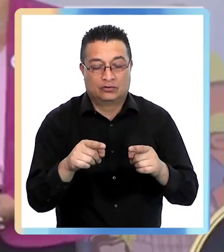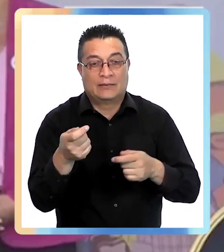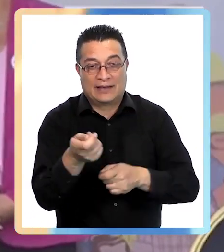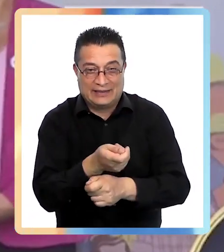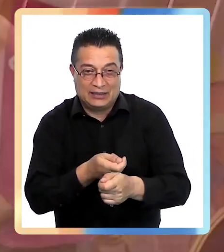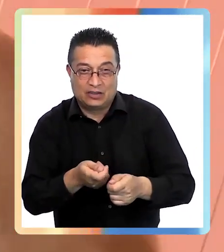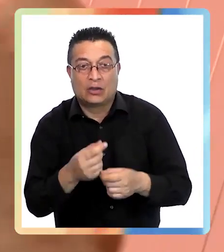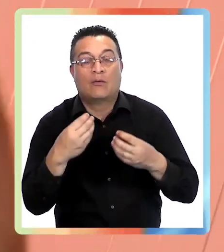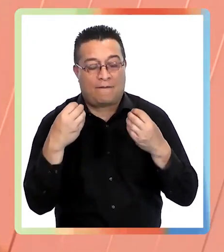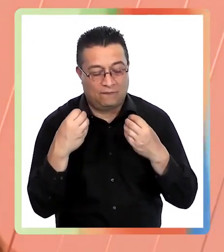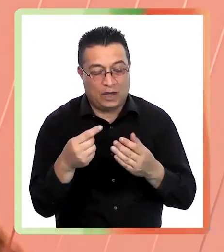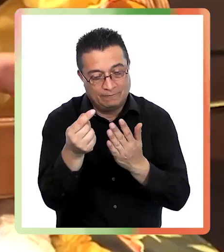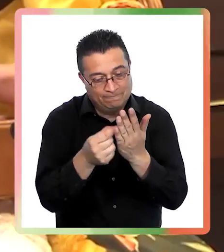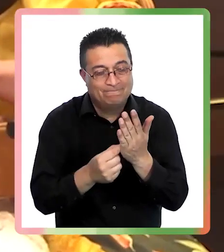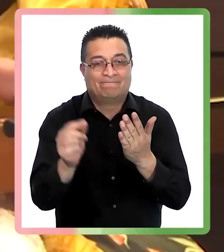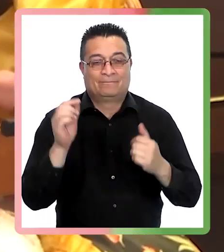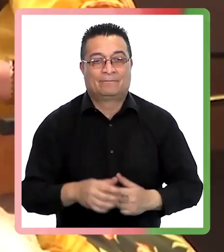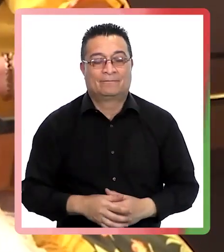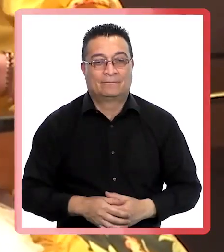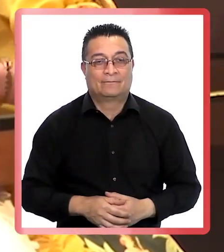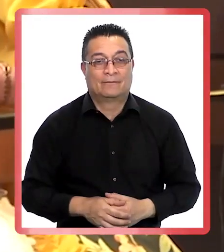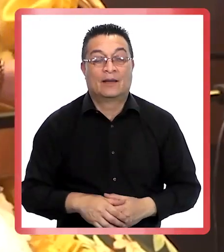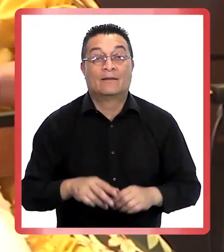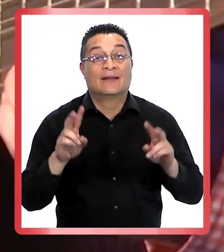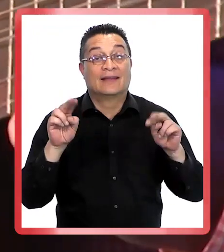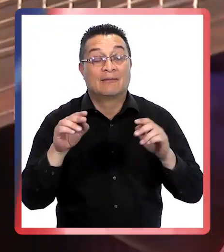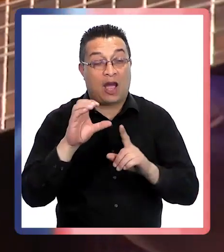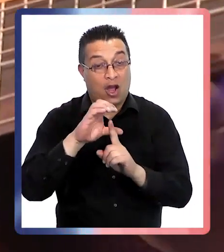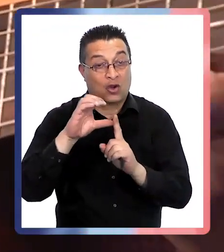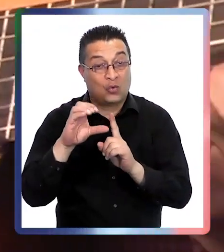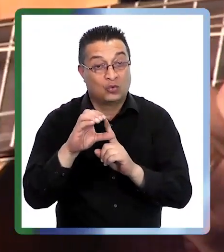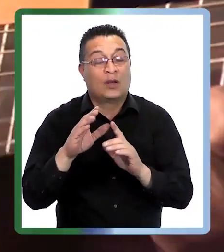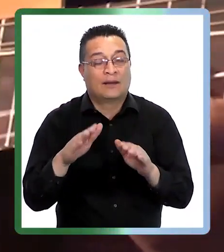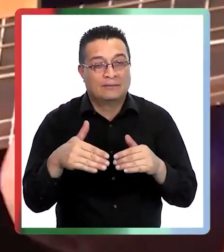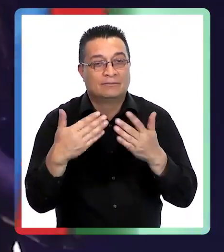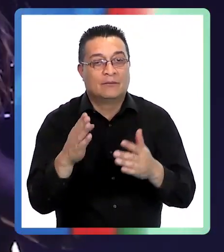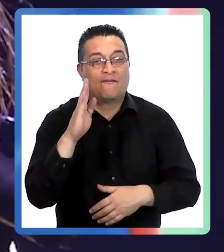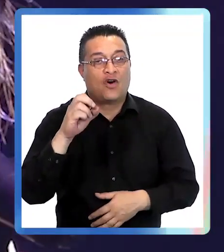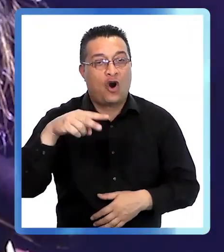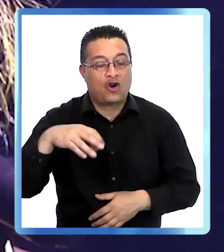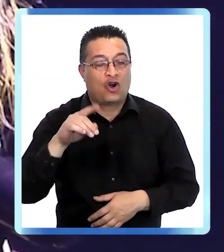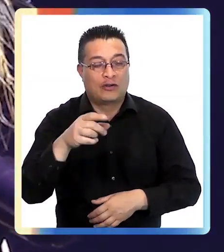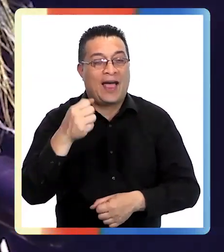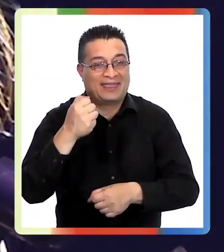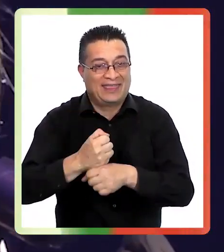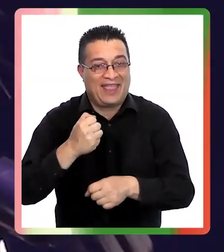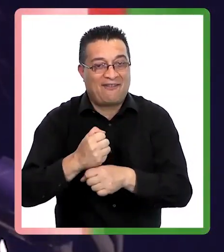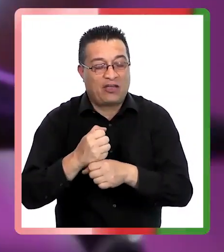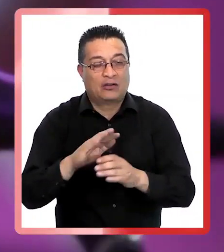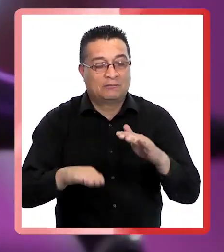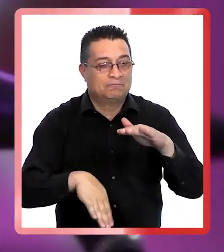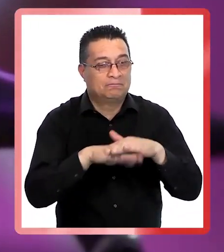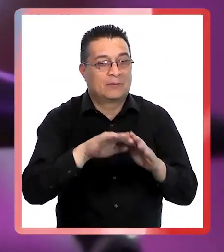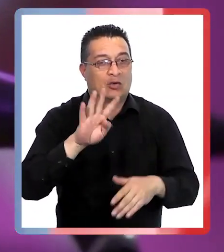resultado. En el ámbito de la cultura, se entregará un bono a las y los trabajadores de hasta 450 mil